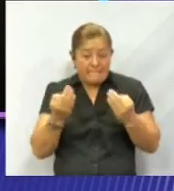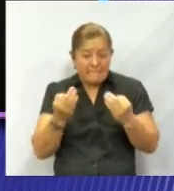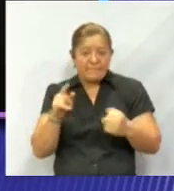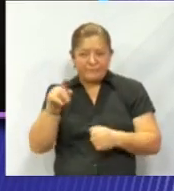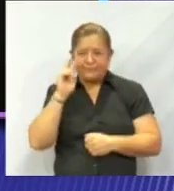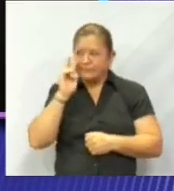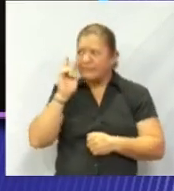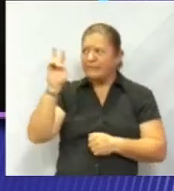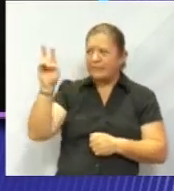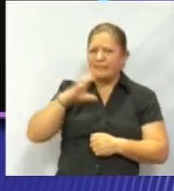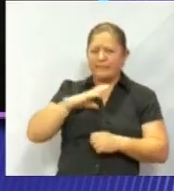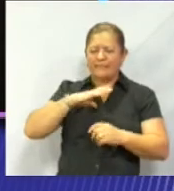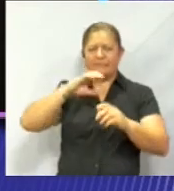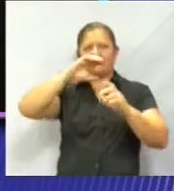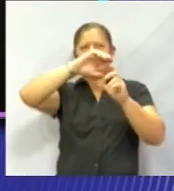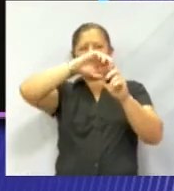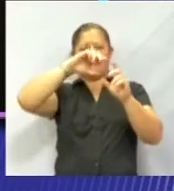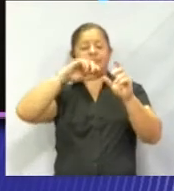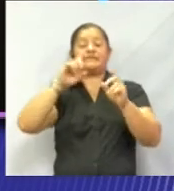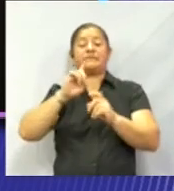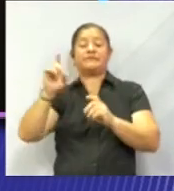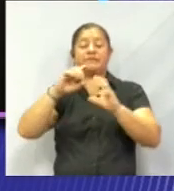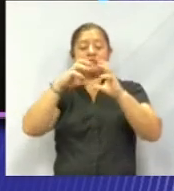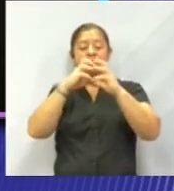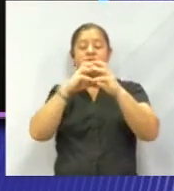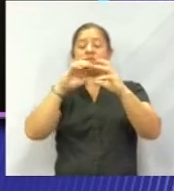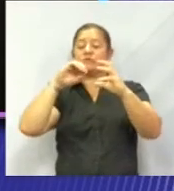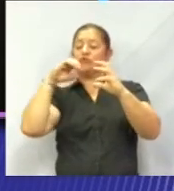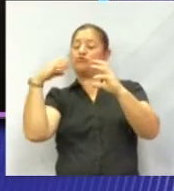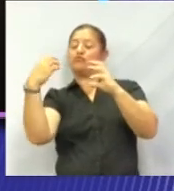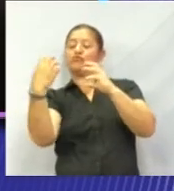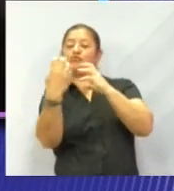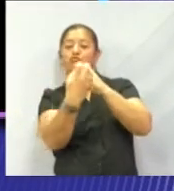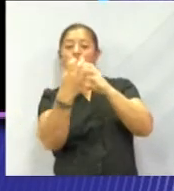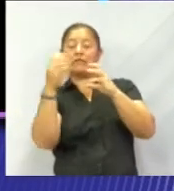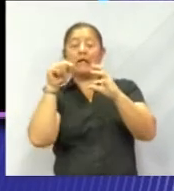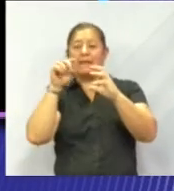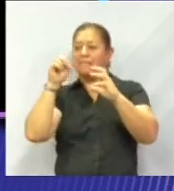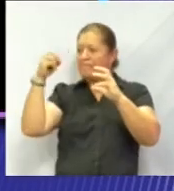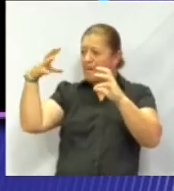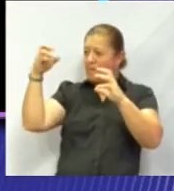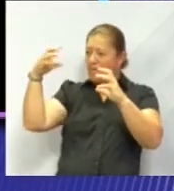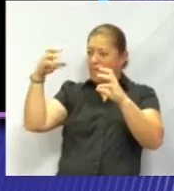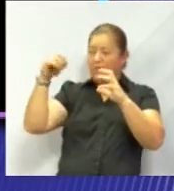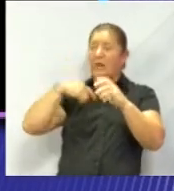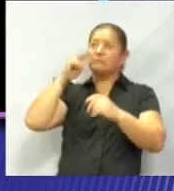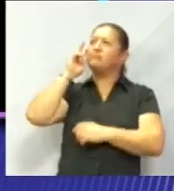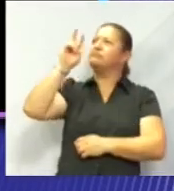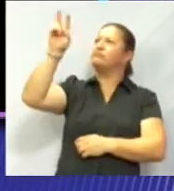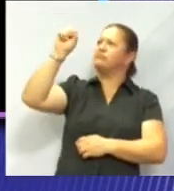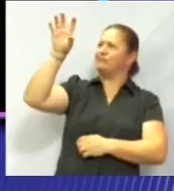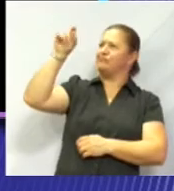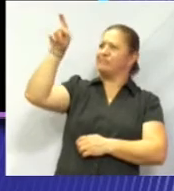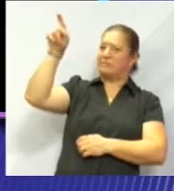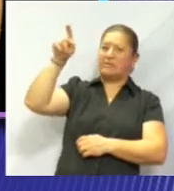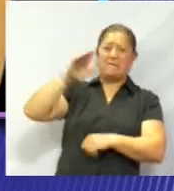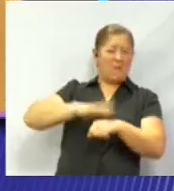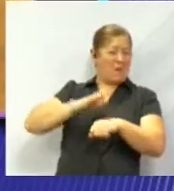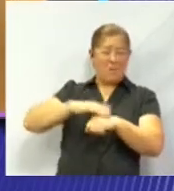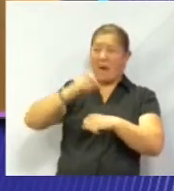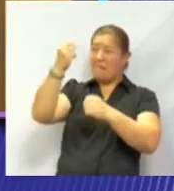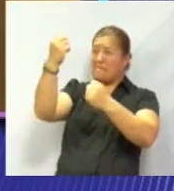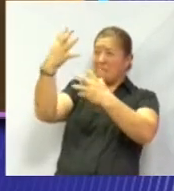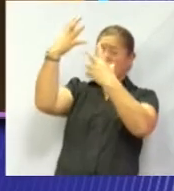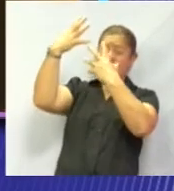forma el cinturón de Orión. A su lado derecho, ese pequeño planeta que brilla más, ese es Venus, para cuando llegue